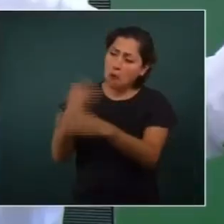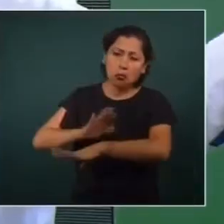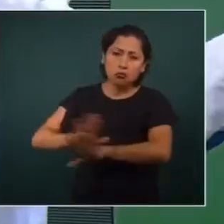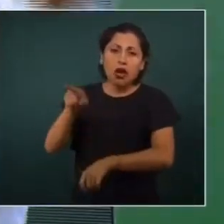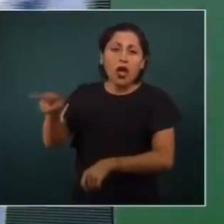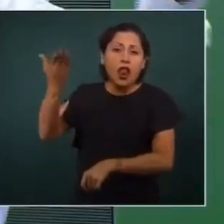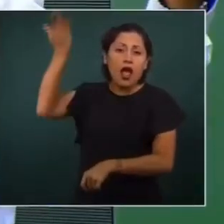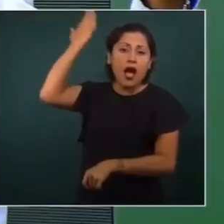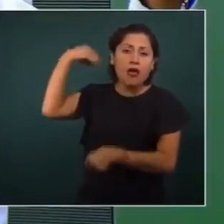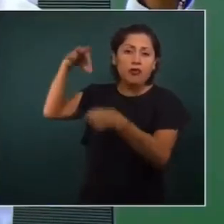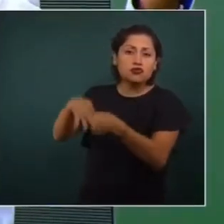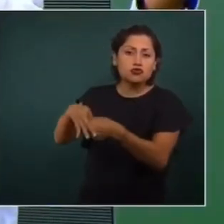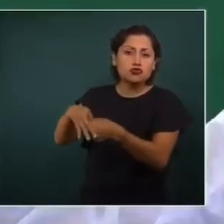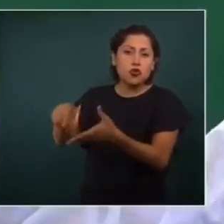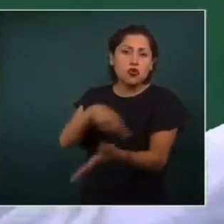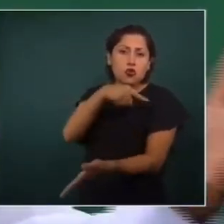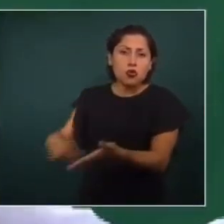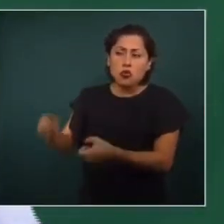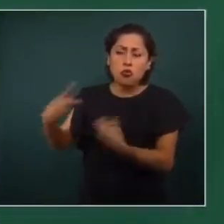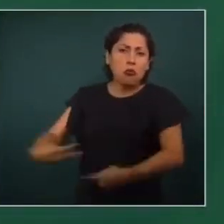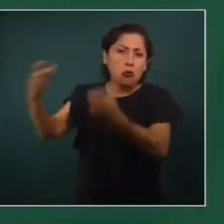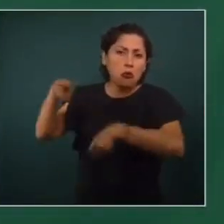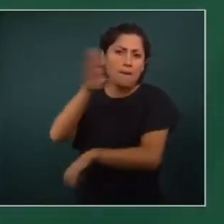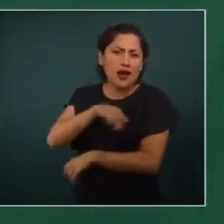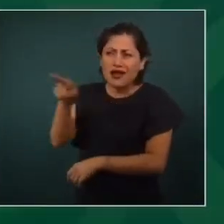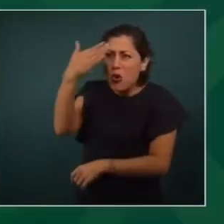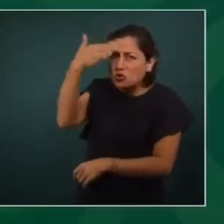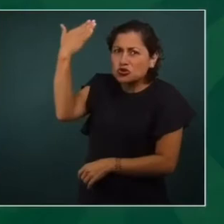la presidencia. Él lo sabe. Pero yo no odio.